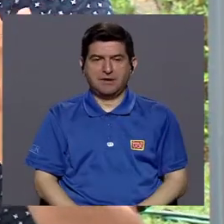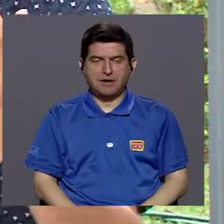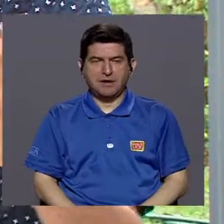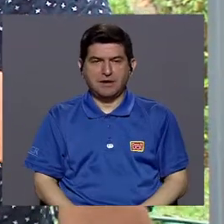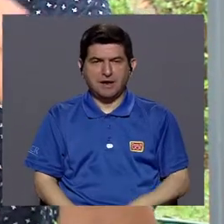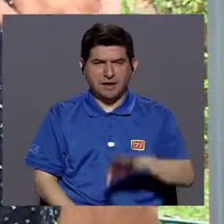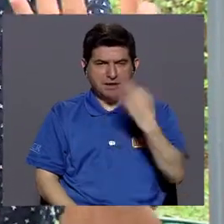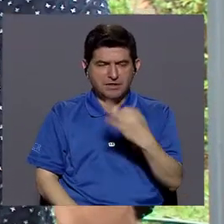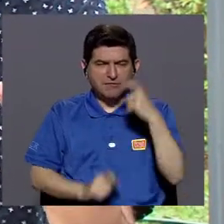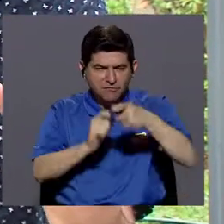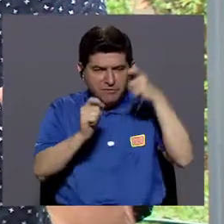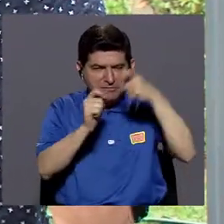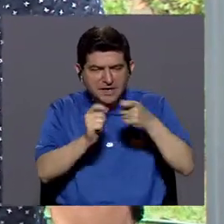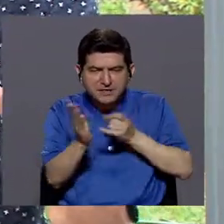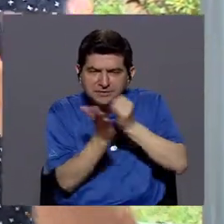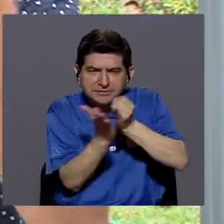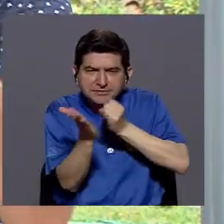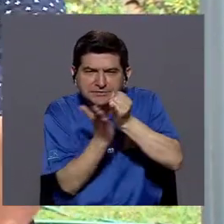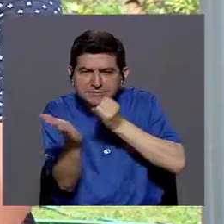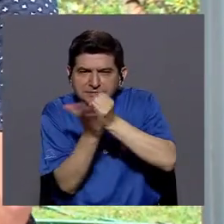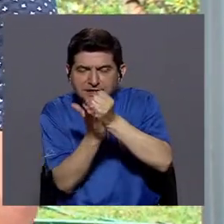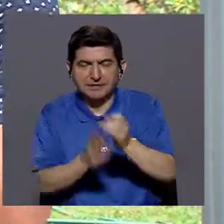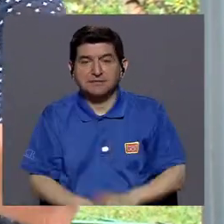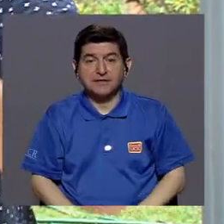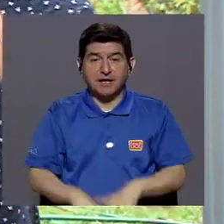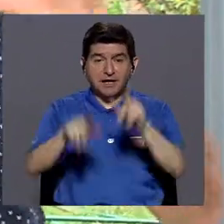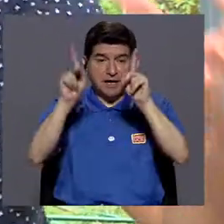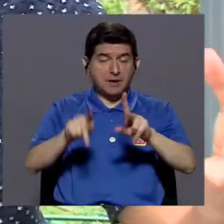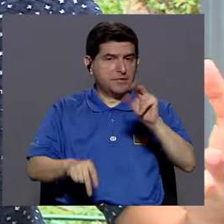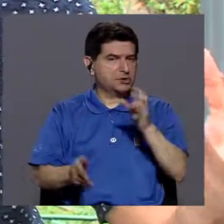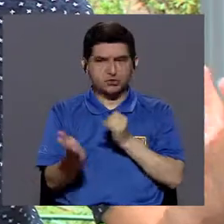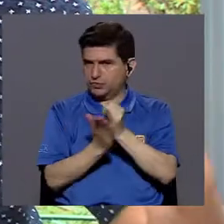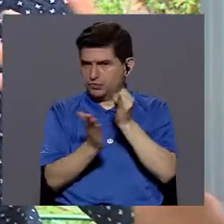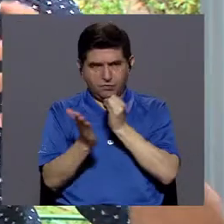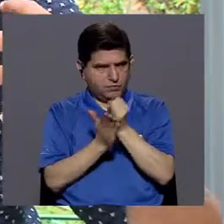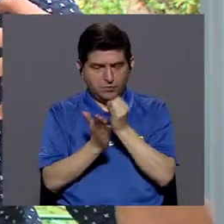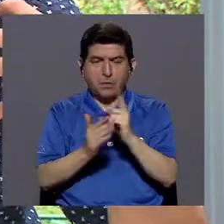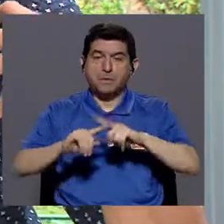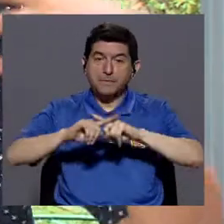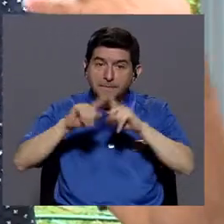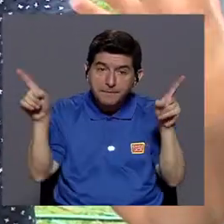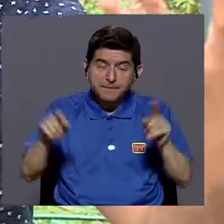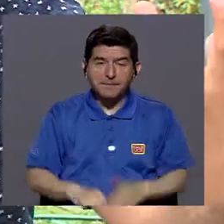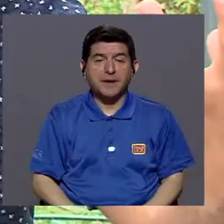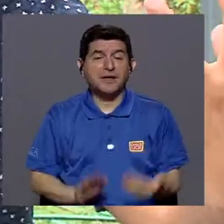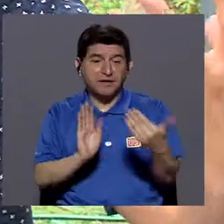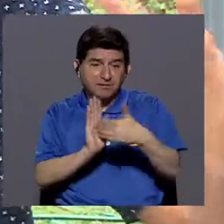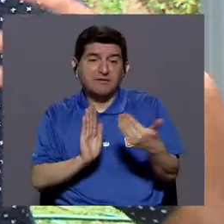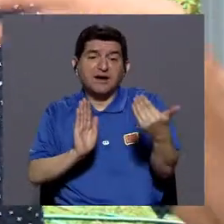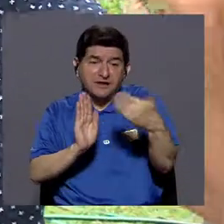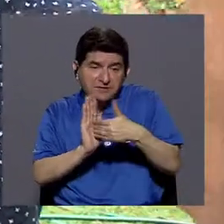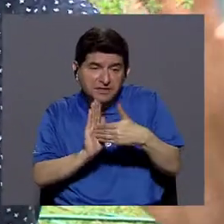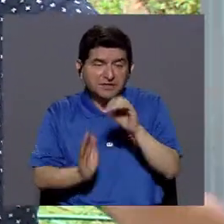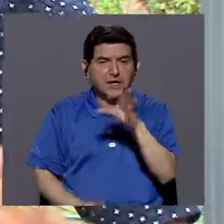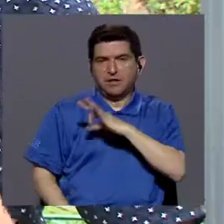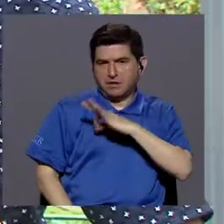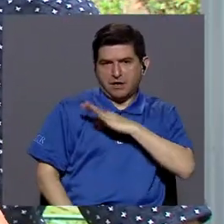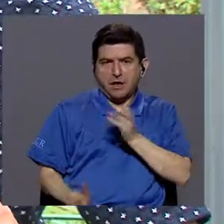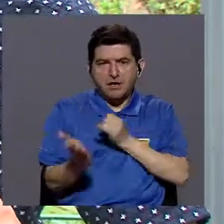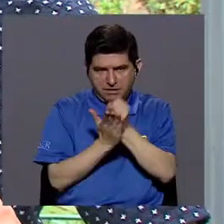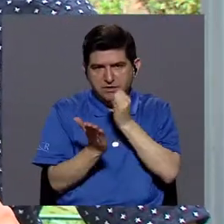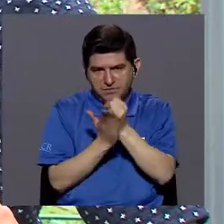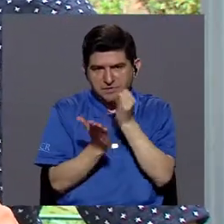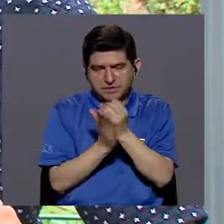disciplinadamente sus investigaciones. A la gente que no hace investigación, pero que sufre de alguna forma, ¿verdad?, o que se beneficia con la